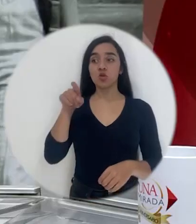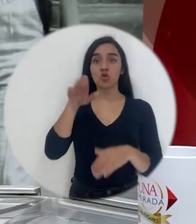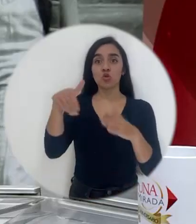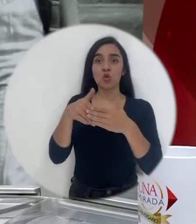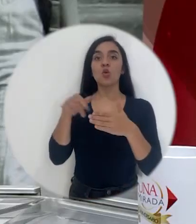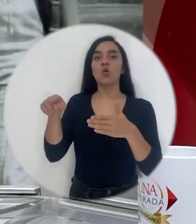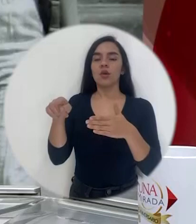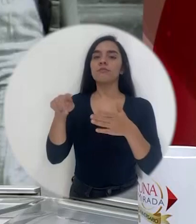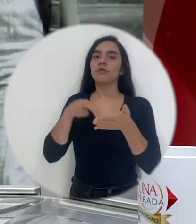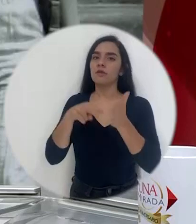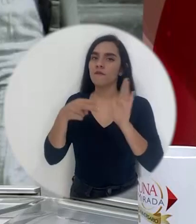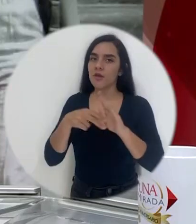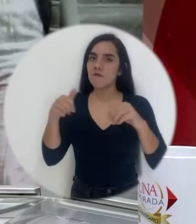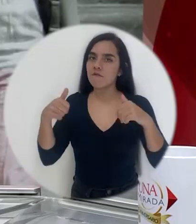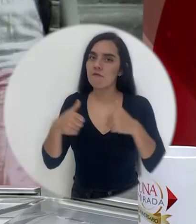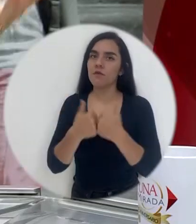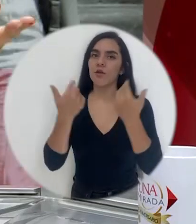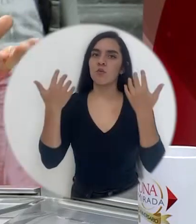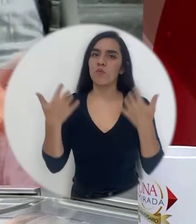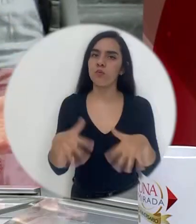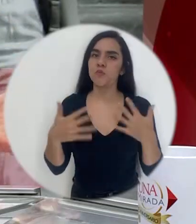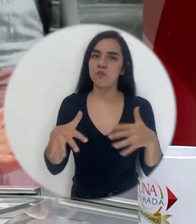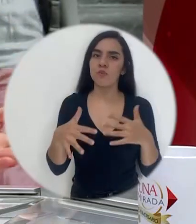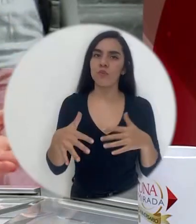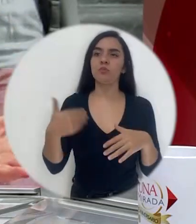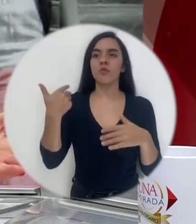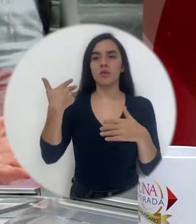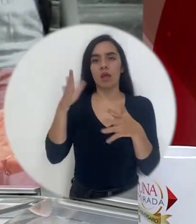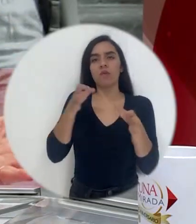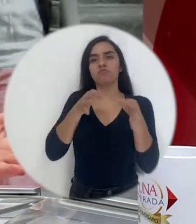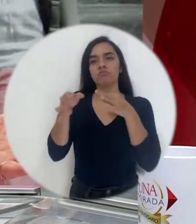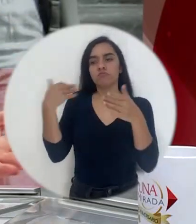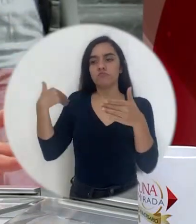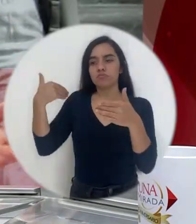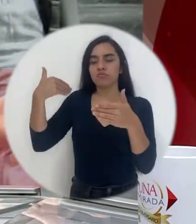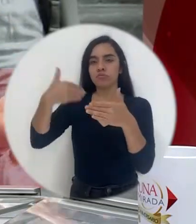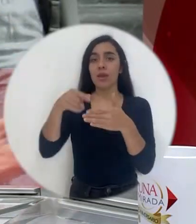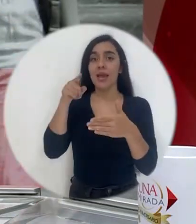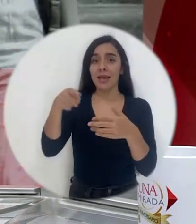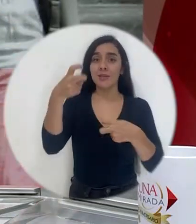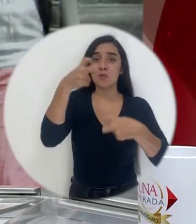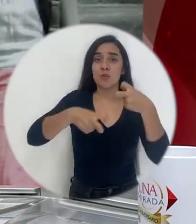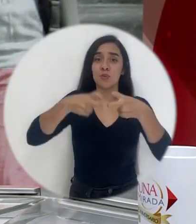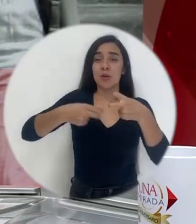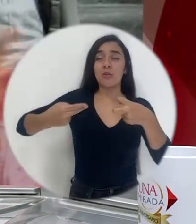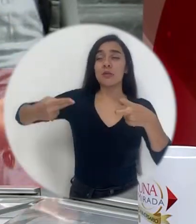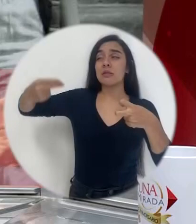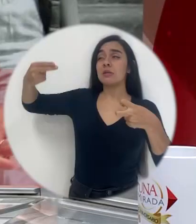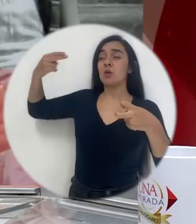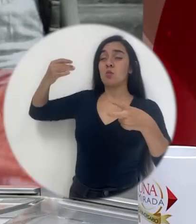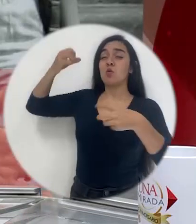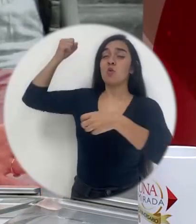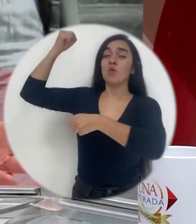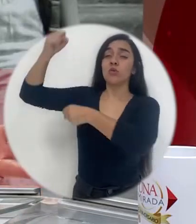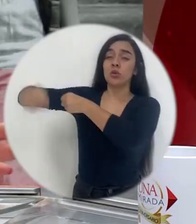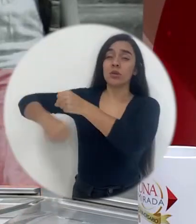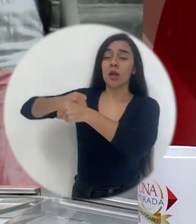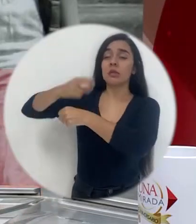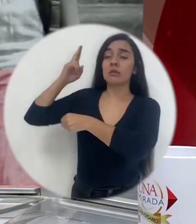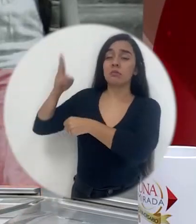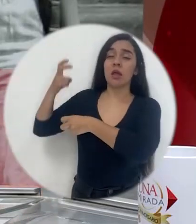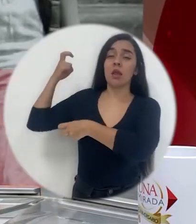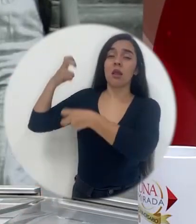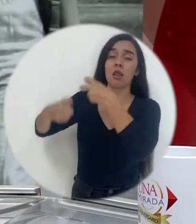Todo esto nos significa un reto muy importante no solo porque como hemos hablado y ahí es una situación país que se ha arrastrado durante demasiadas décadas y que tenemos que resolver